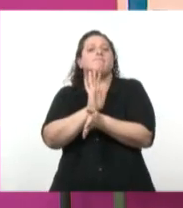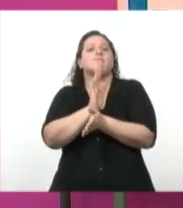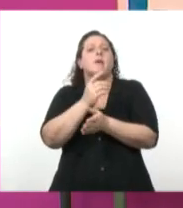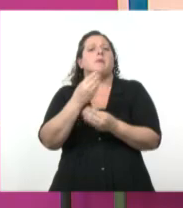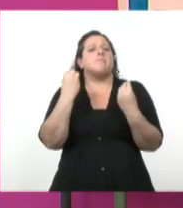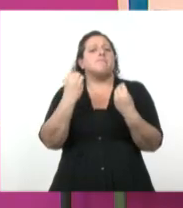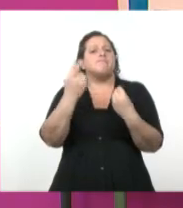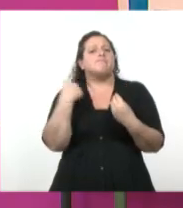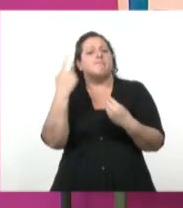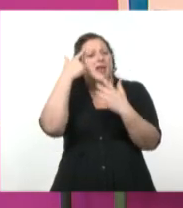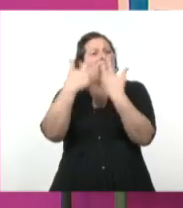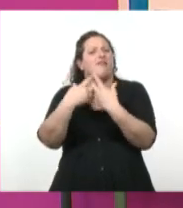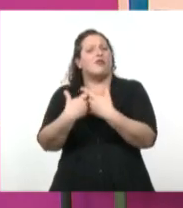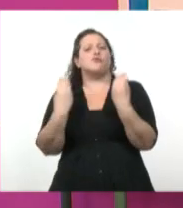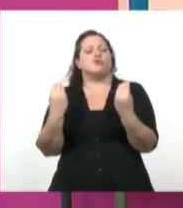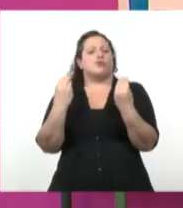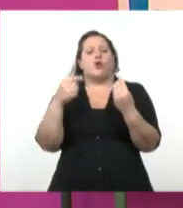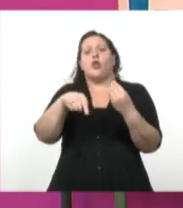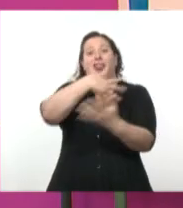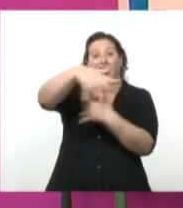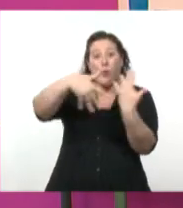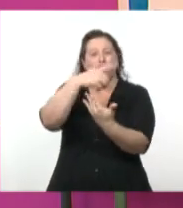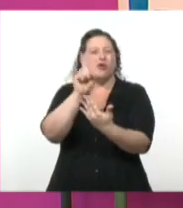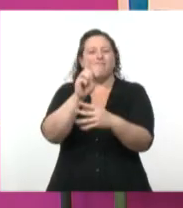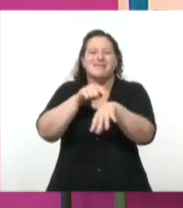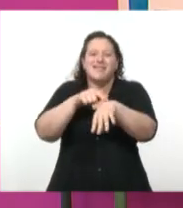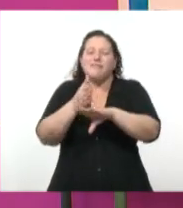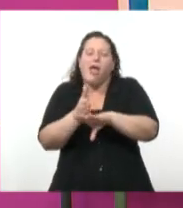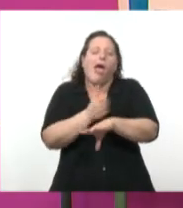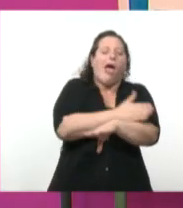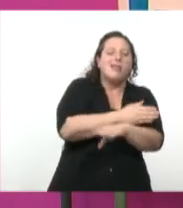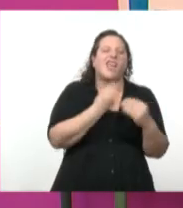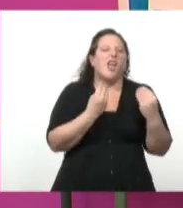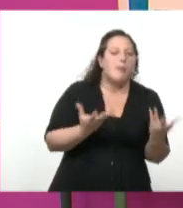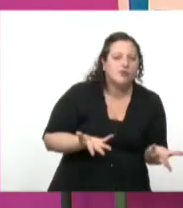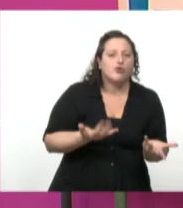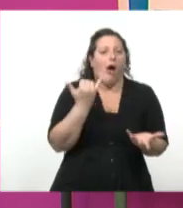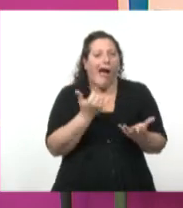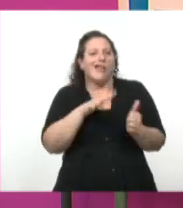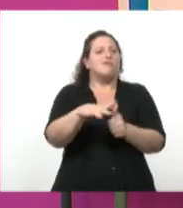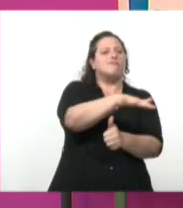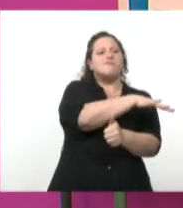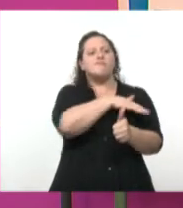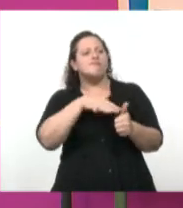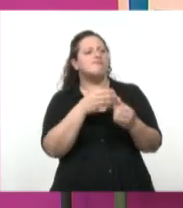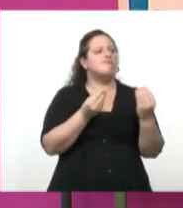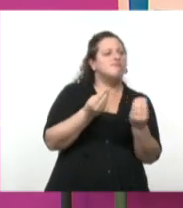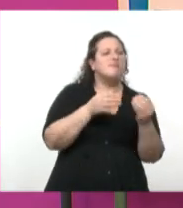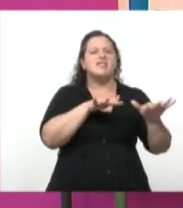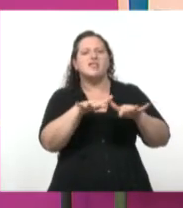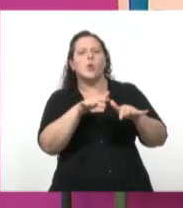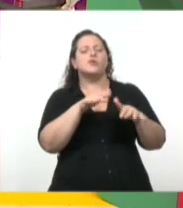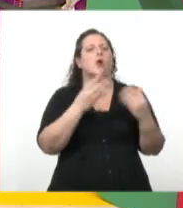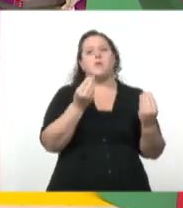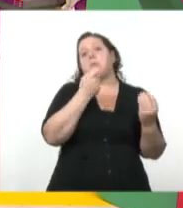previamente a la Revolución, poder insertarla en un contexto y poder pensar, digo, cuáles son las condiciones que hay en un lugar, en este caso